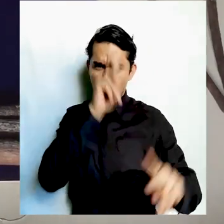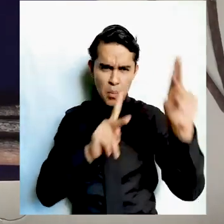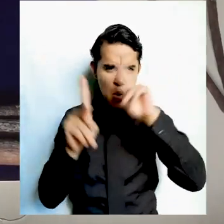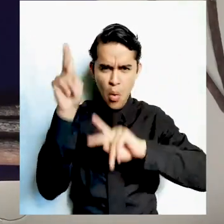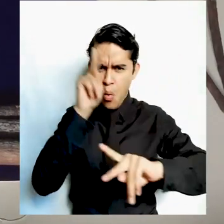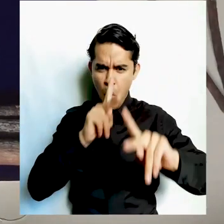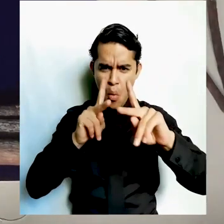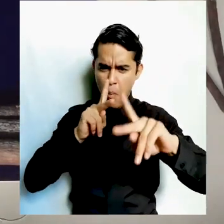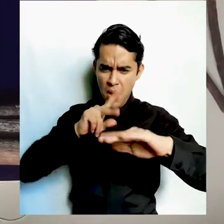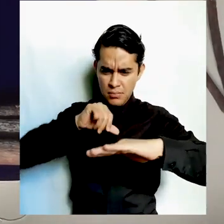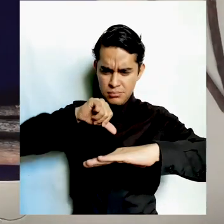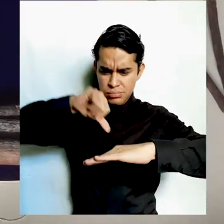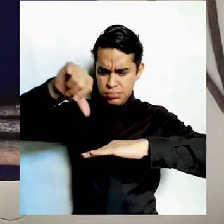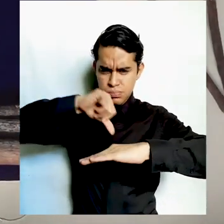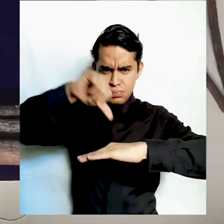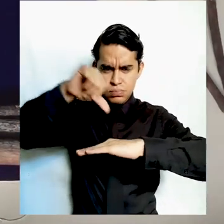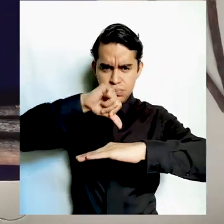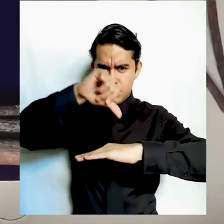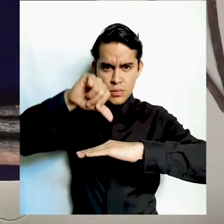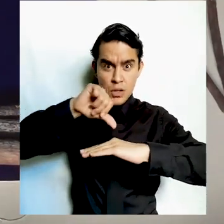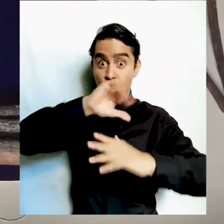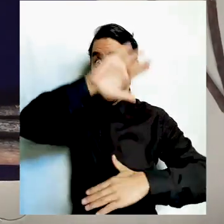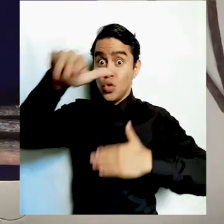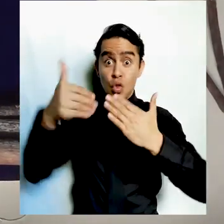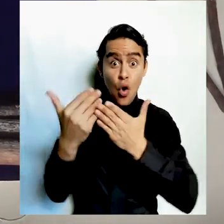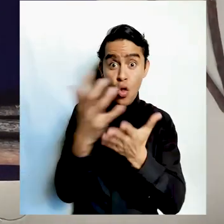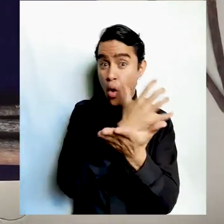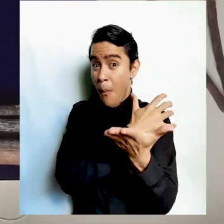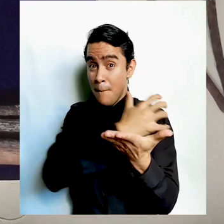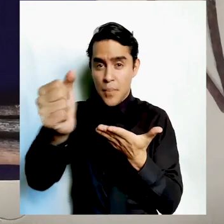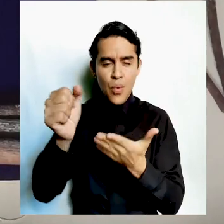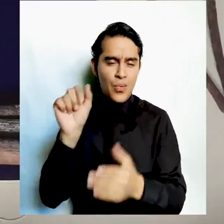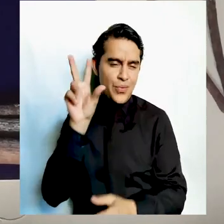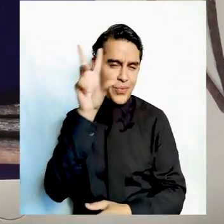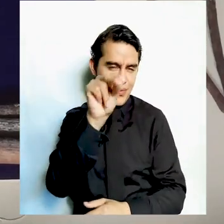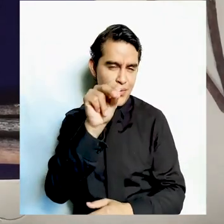apliques ya que te garantizo que no lo utilizaremos completamente.